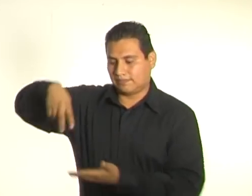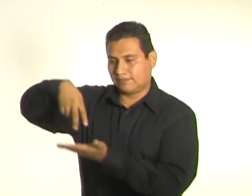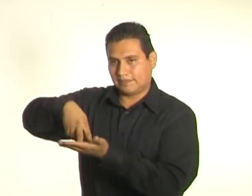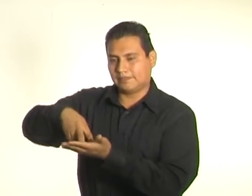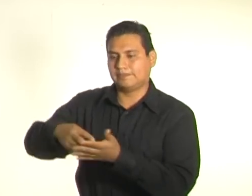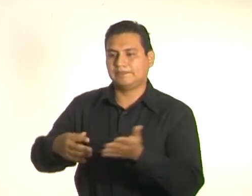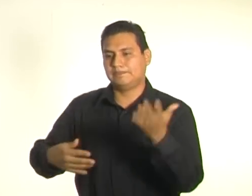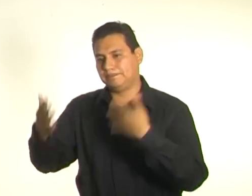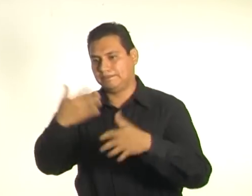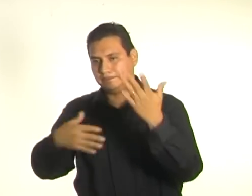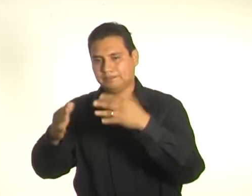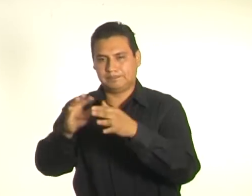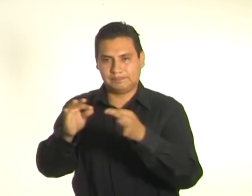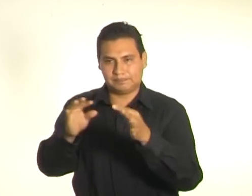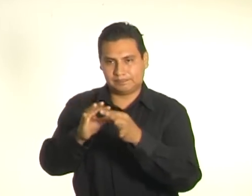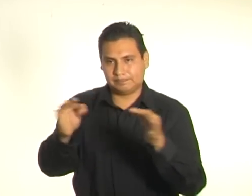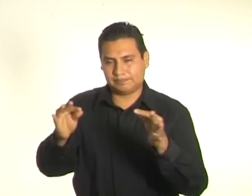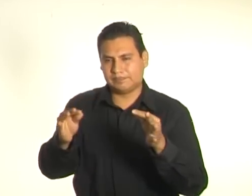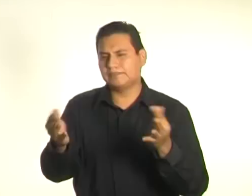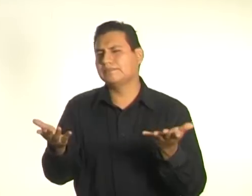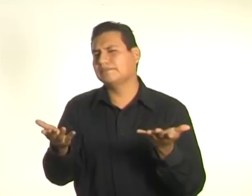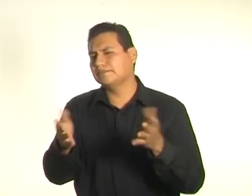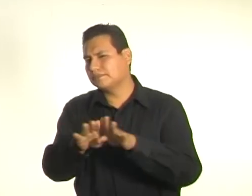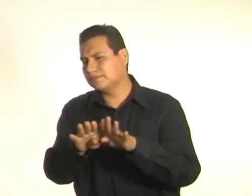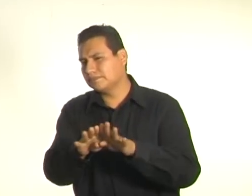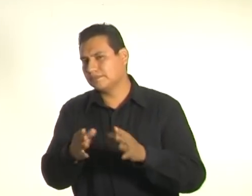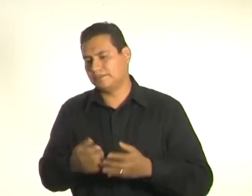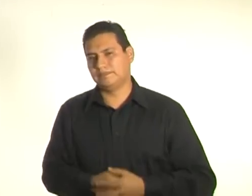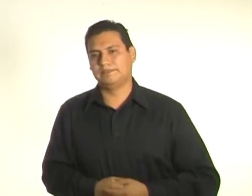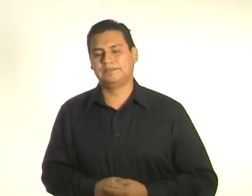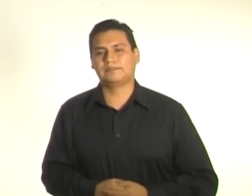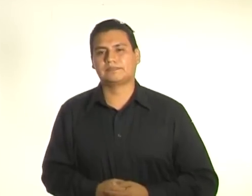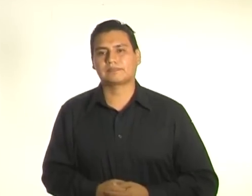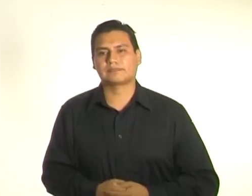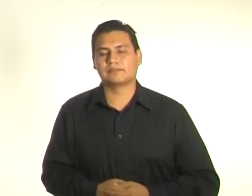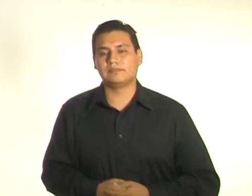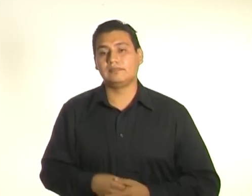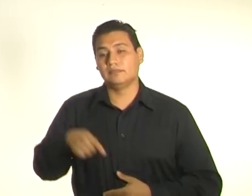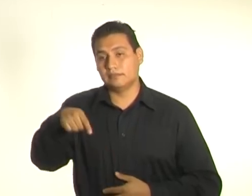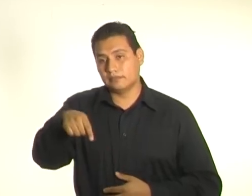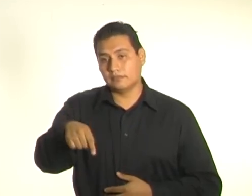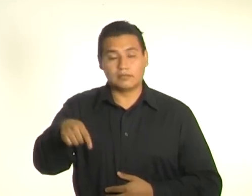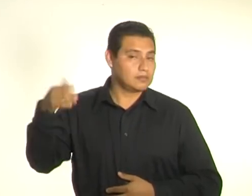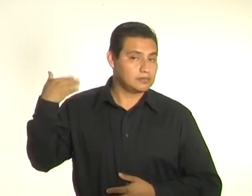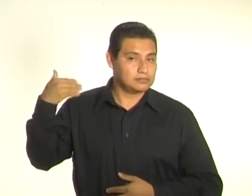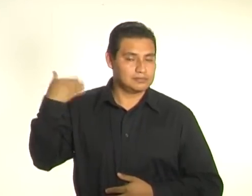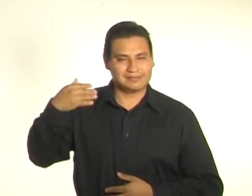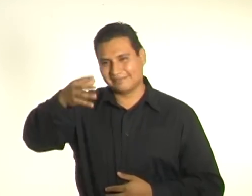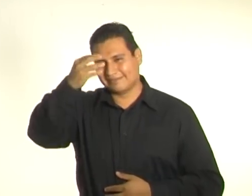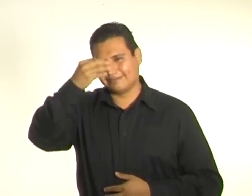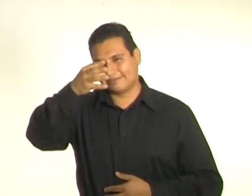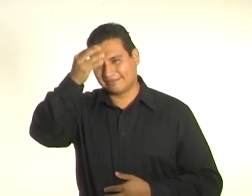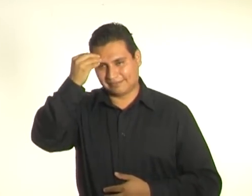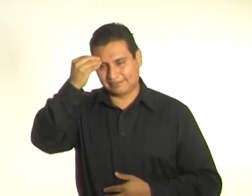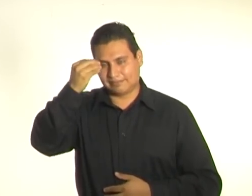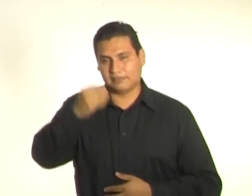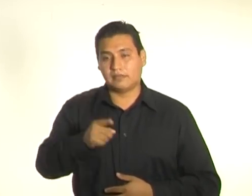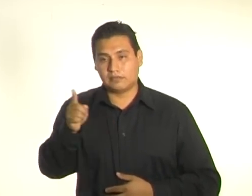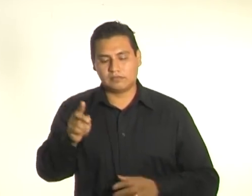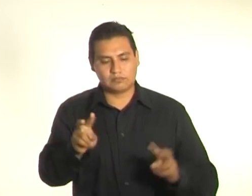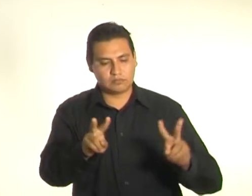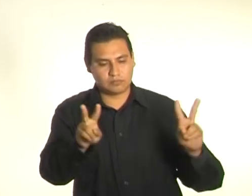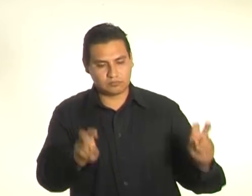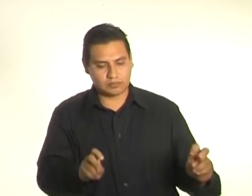En las clases anteriores estuvimos aprendiendo a extraer la información de diferentes